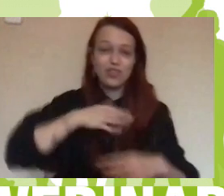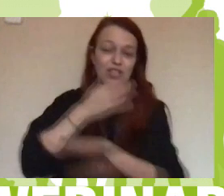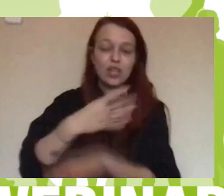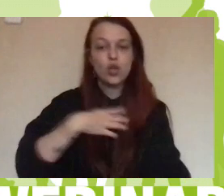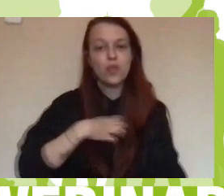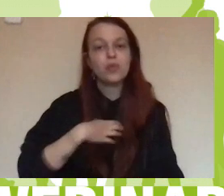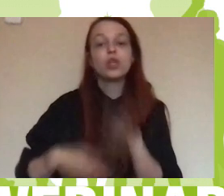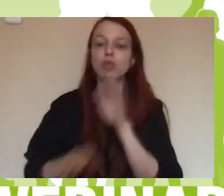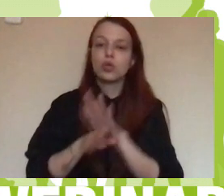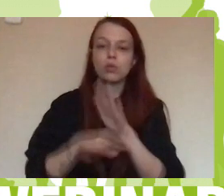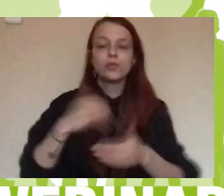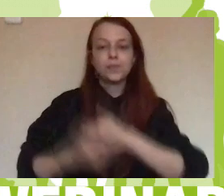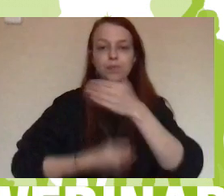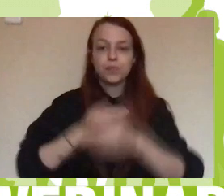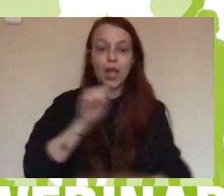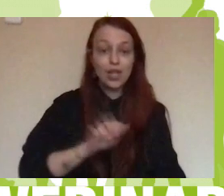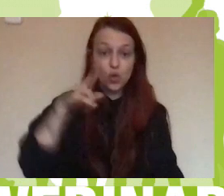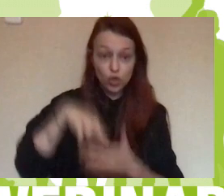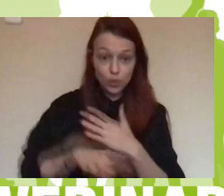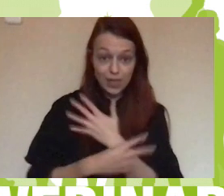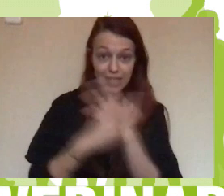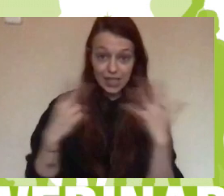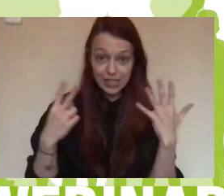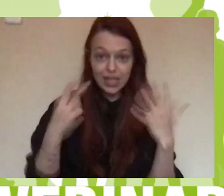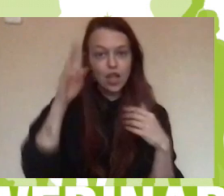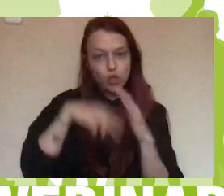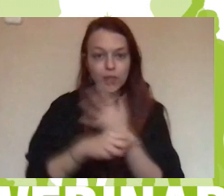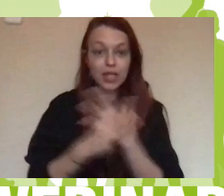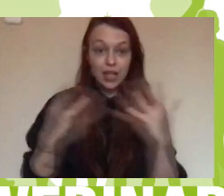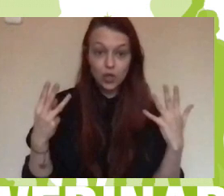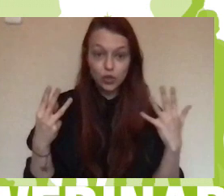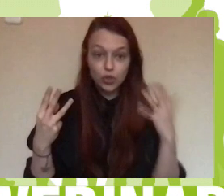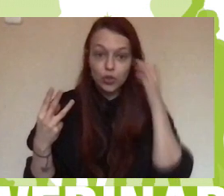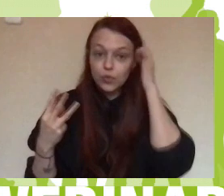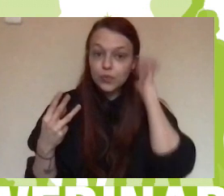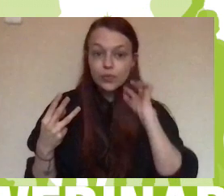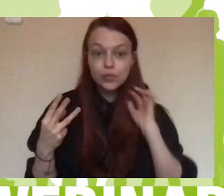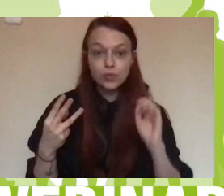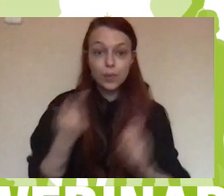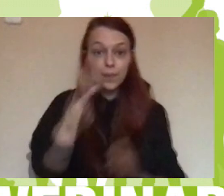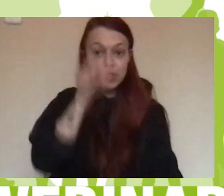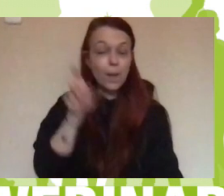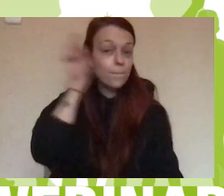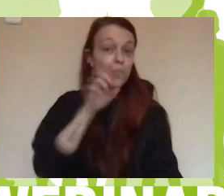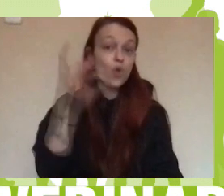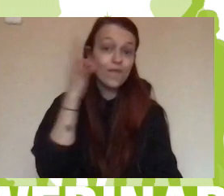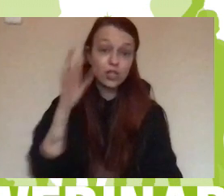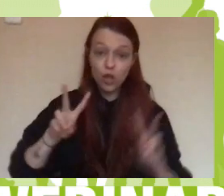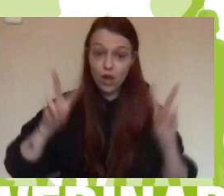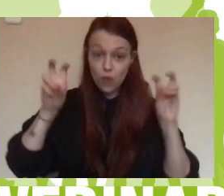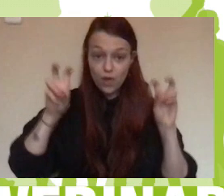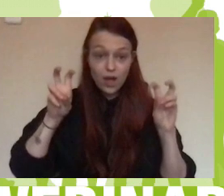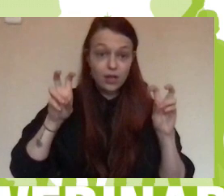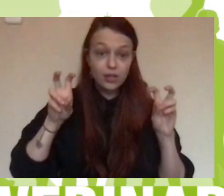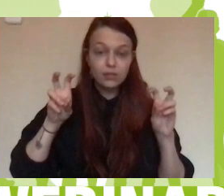y en el año 2017-18 llega a nuestro centro una profesora que era una